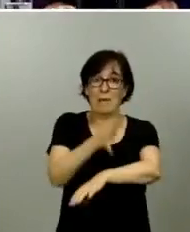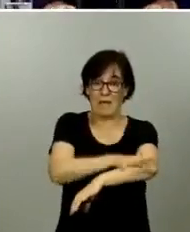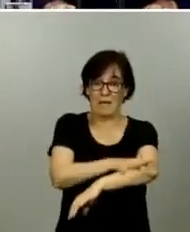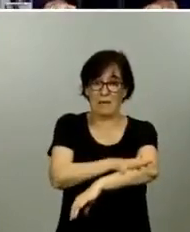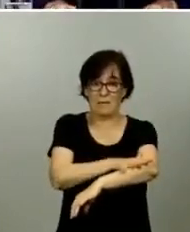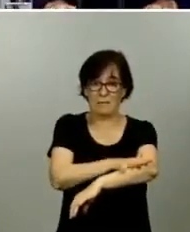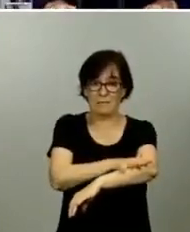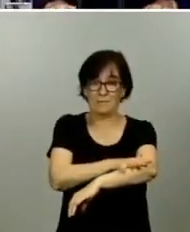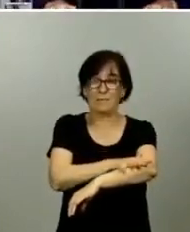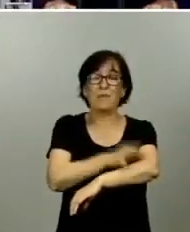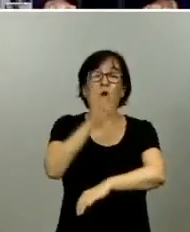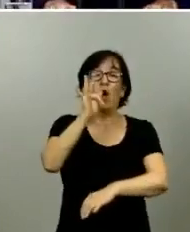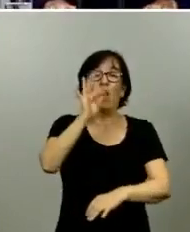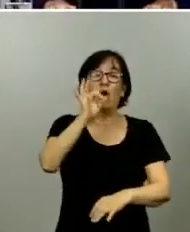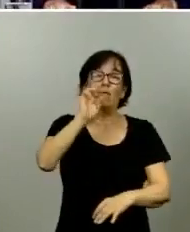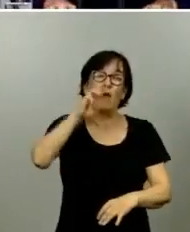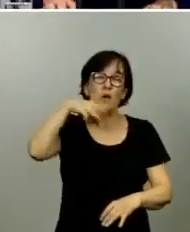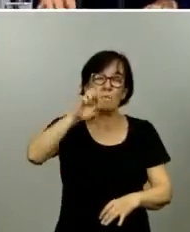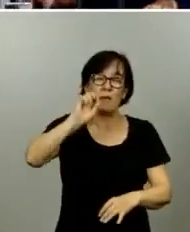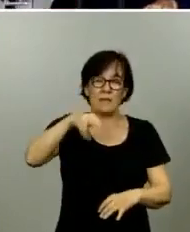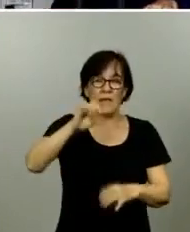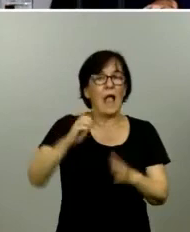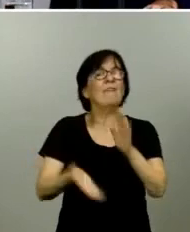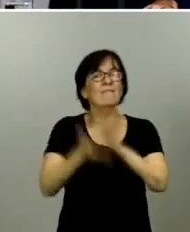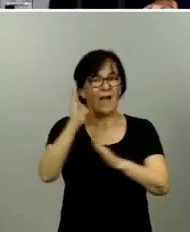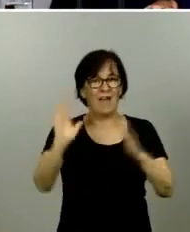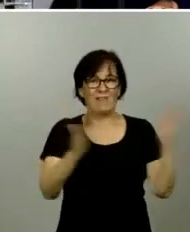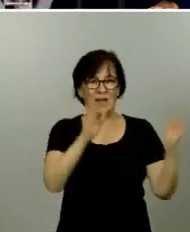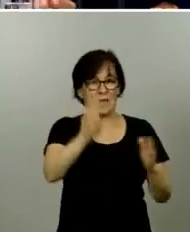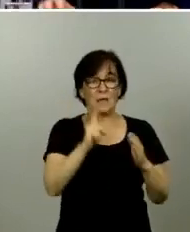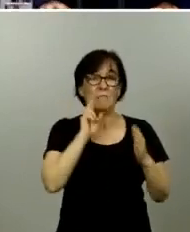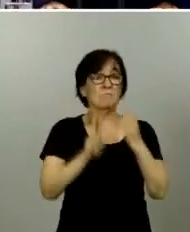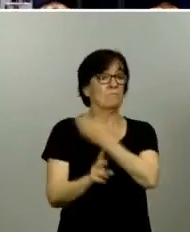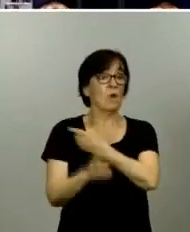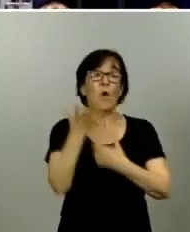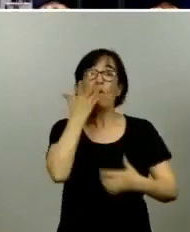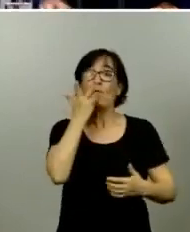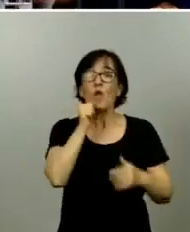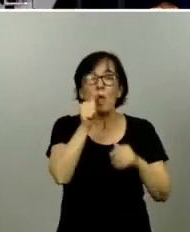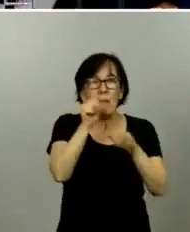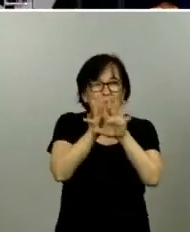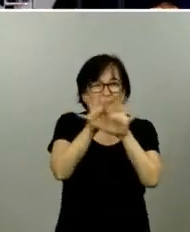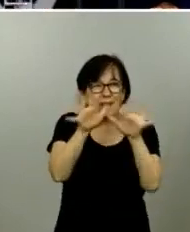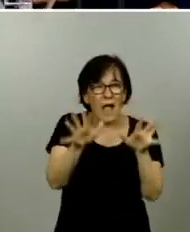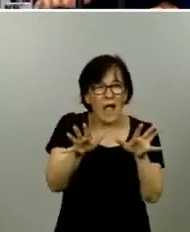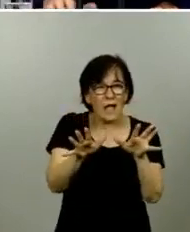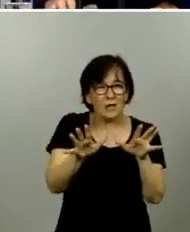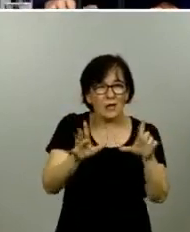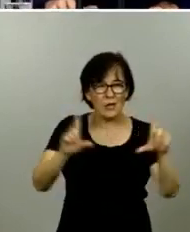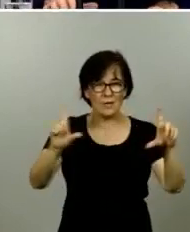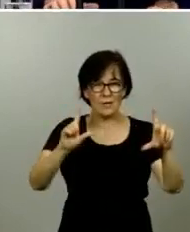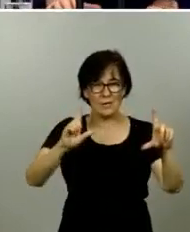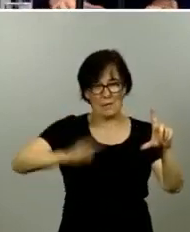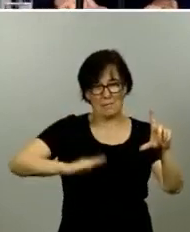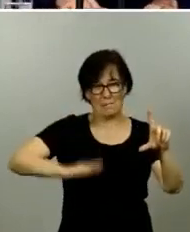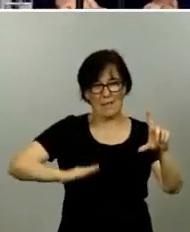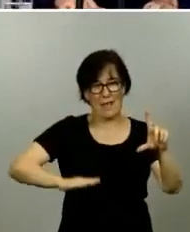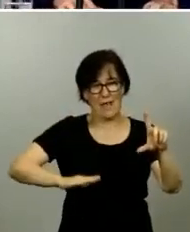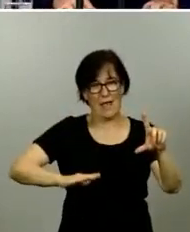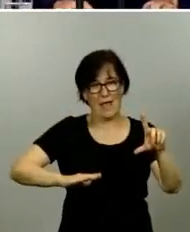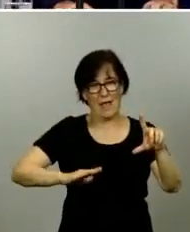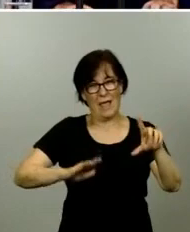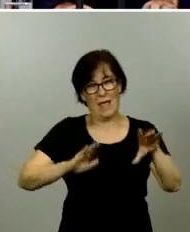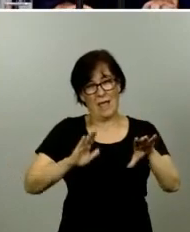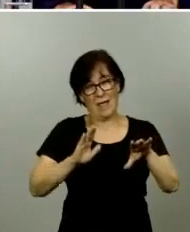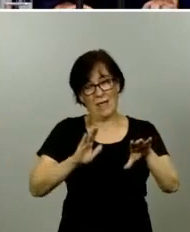Formentera pasa a fase 3, la verán en el mapa de un color más clarito en la parte baja del mapa, a la izquierda, al